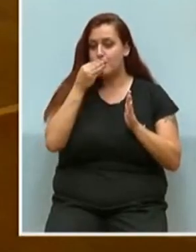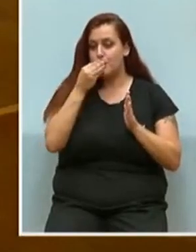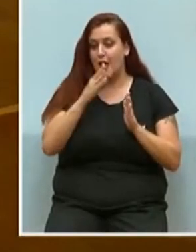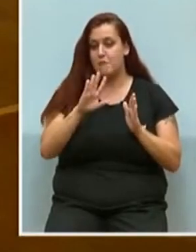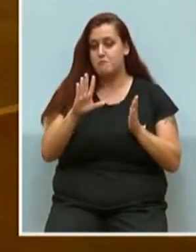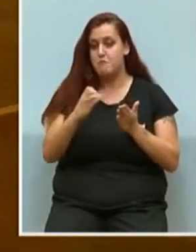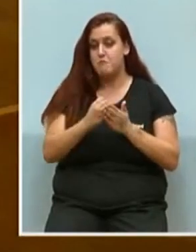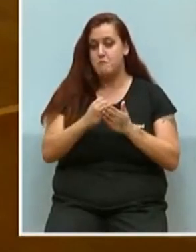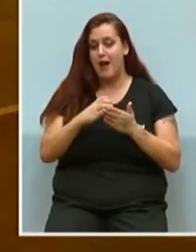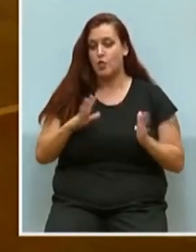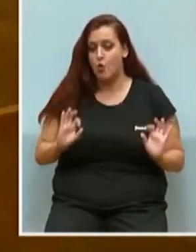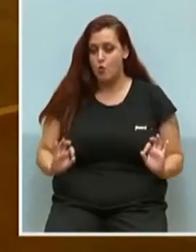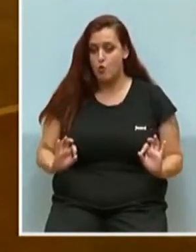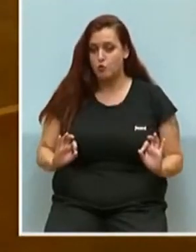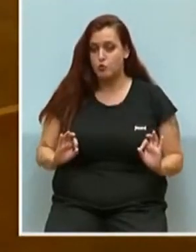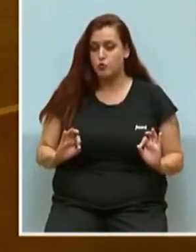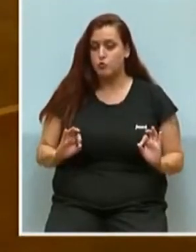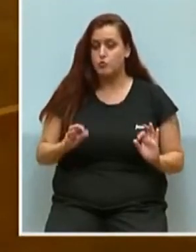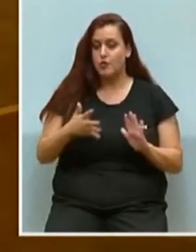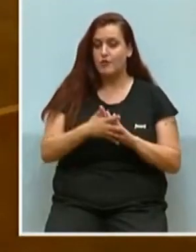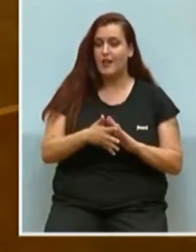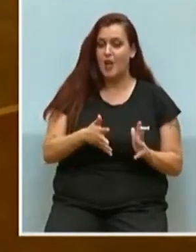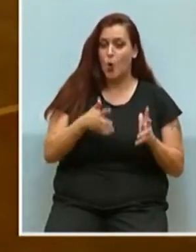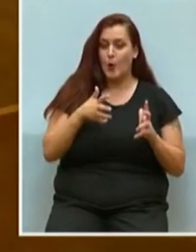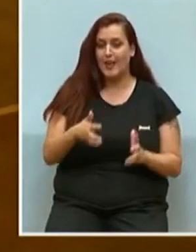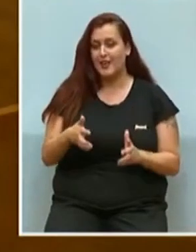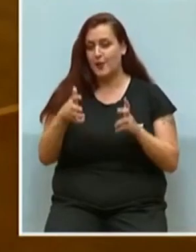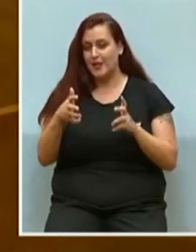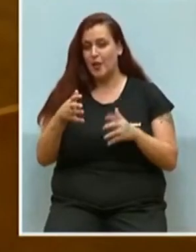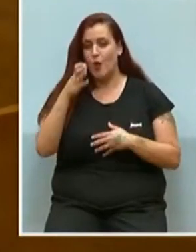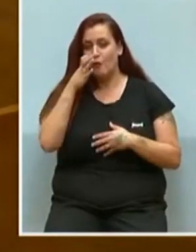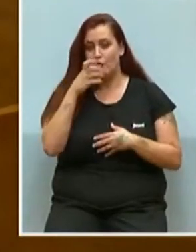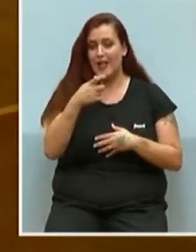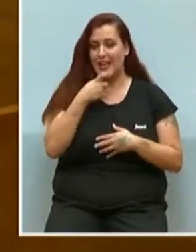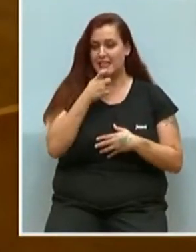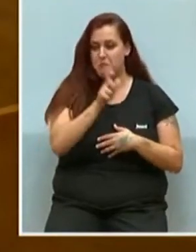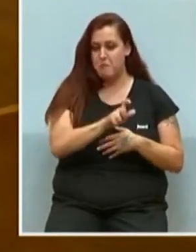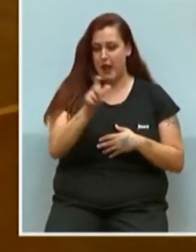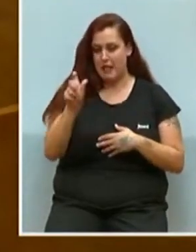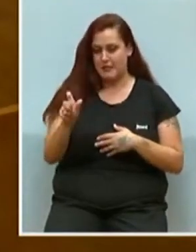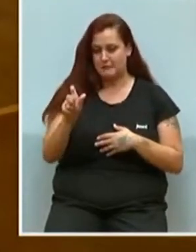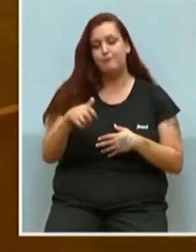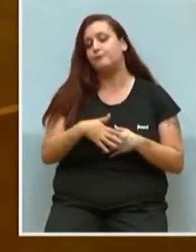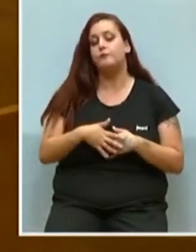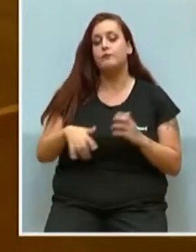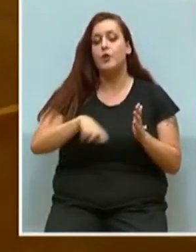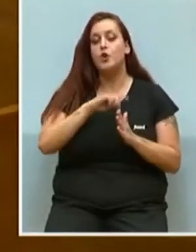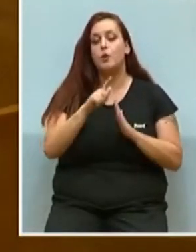señora consellera, tiene que ser un win-win, ya que le gusta utilizar términos en inglés. La comunidad valenciana